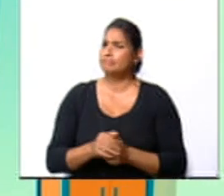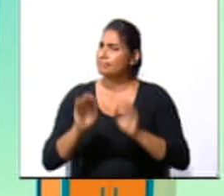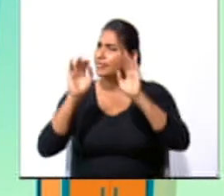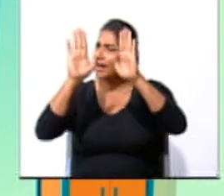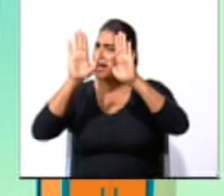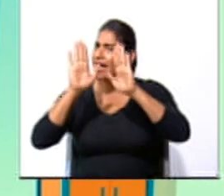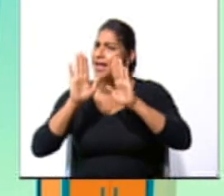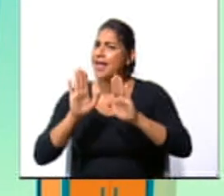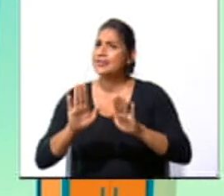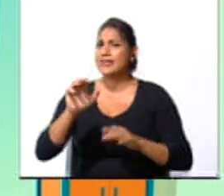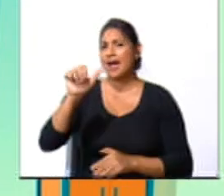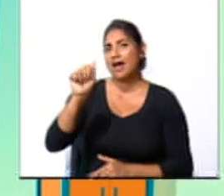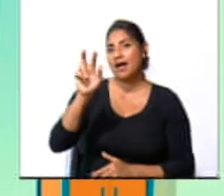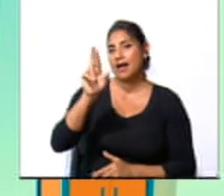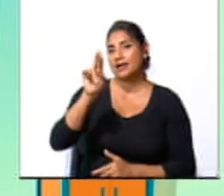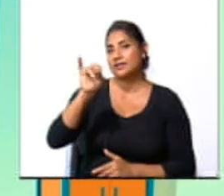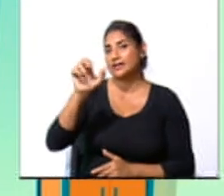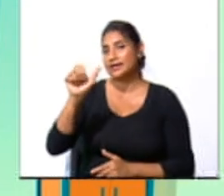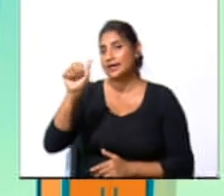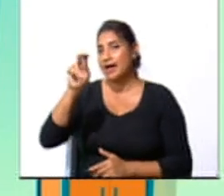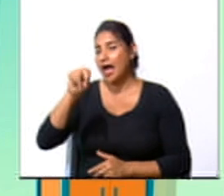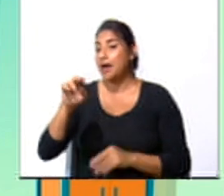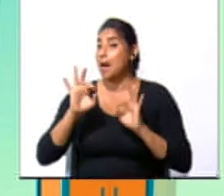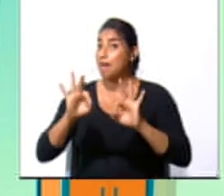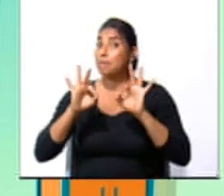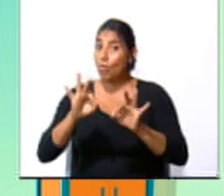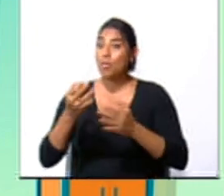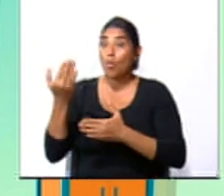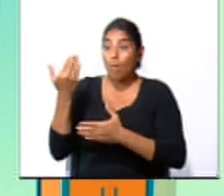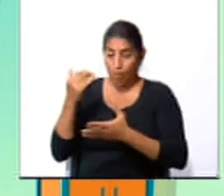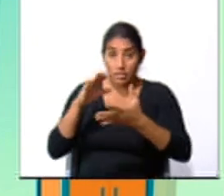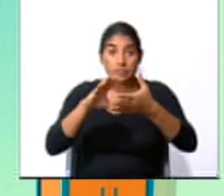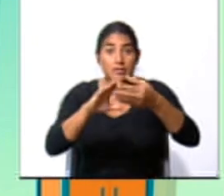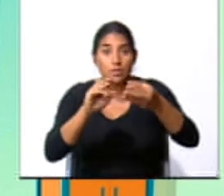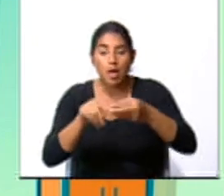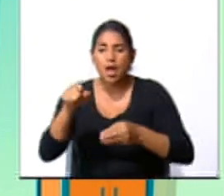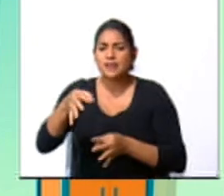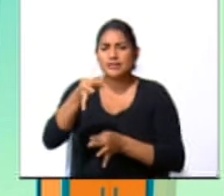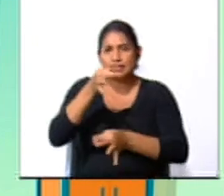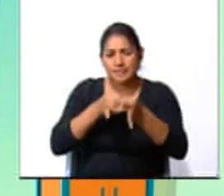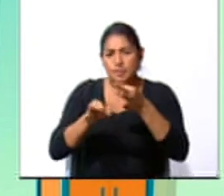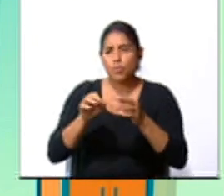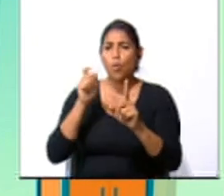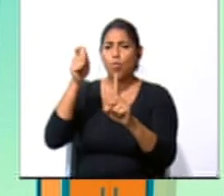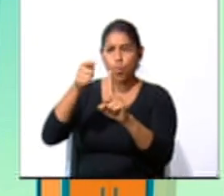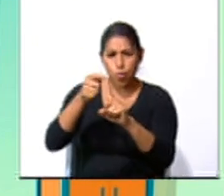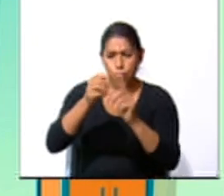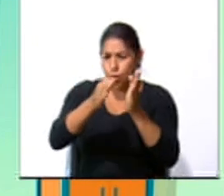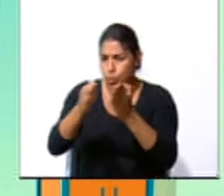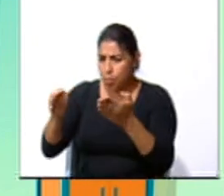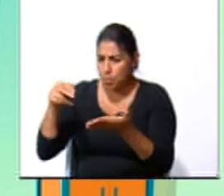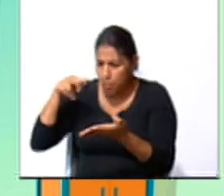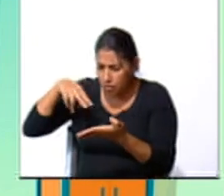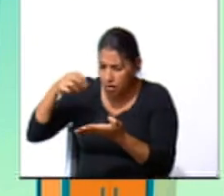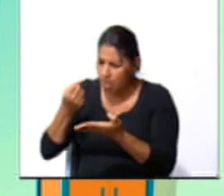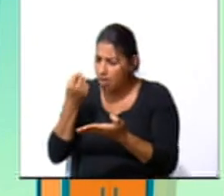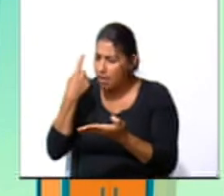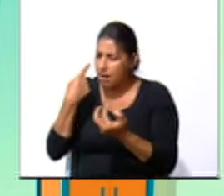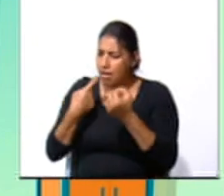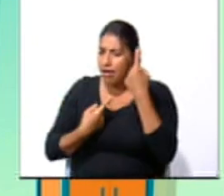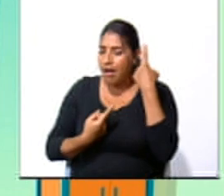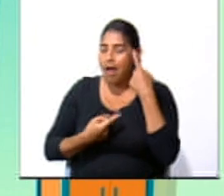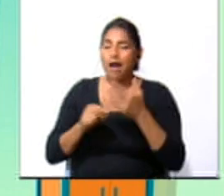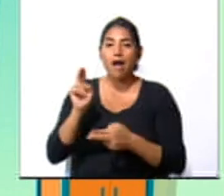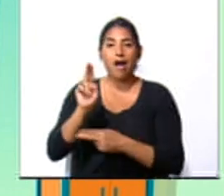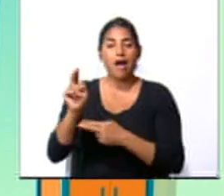¡Excelente, Ariana! ¡Muy bien! Y como yo les comentaba, este tipo de estrategias de comprensión de lectura van a ser de